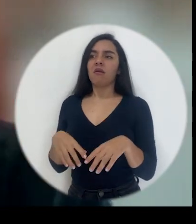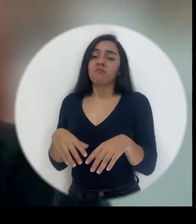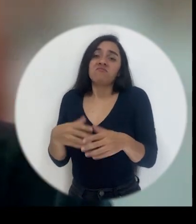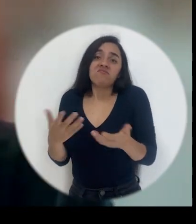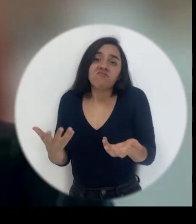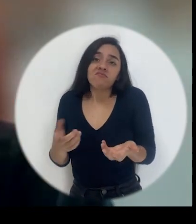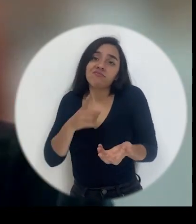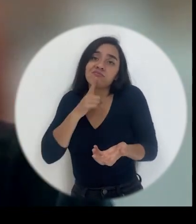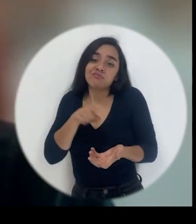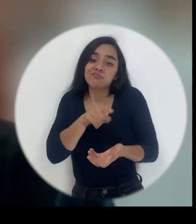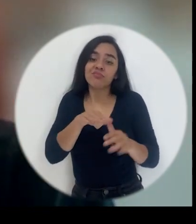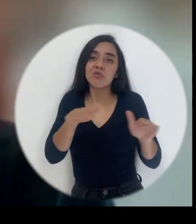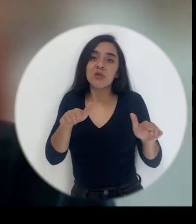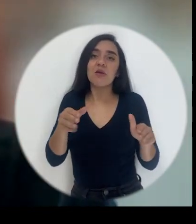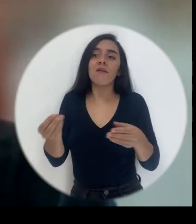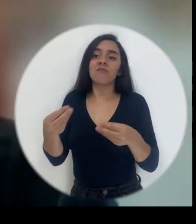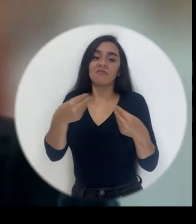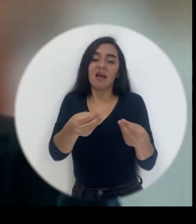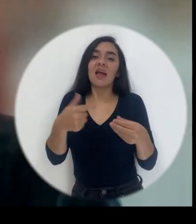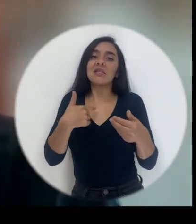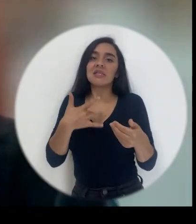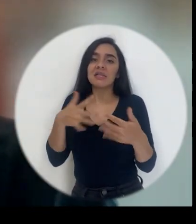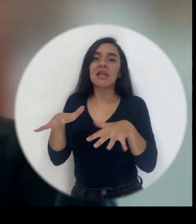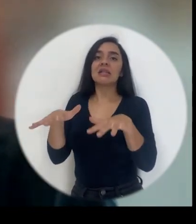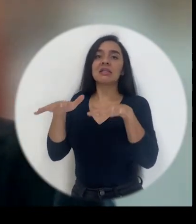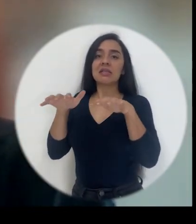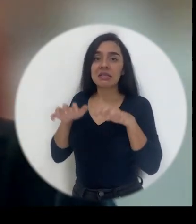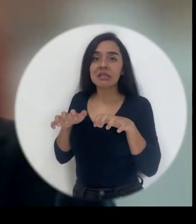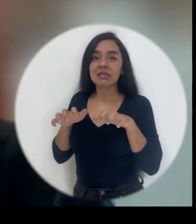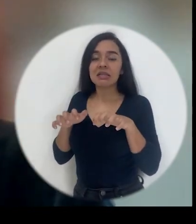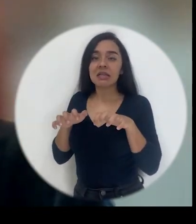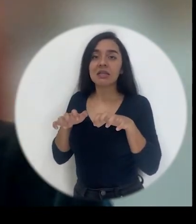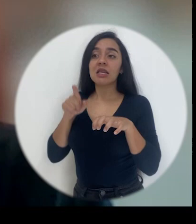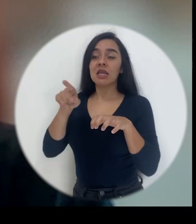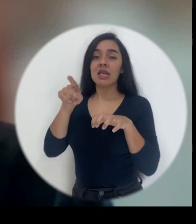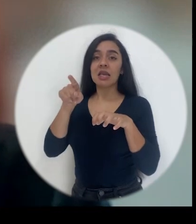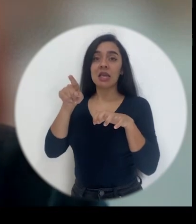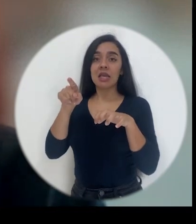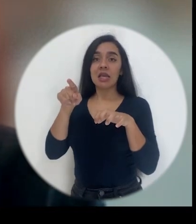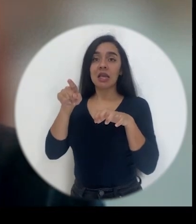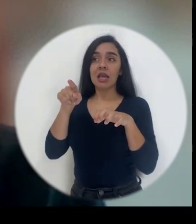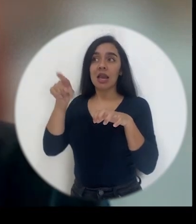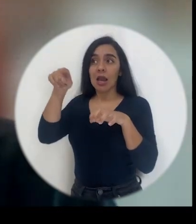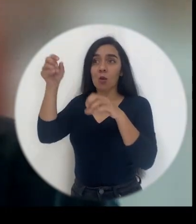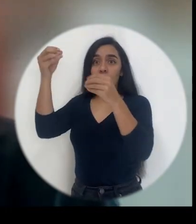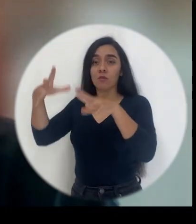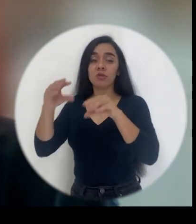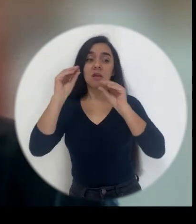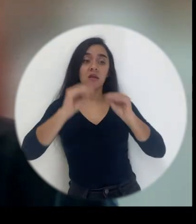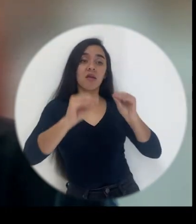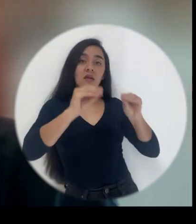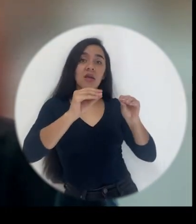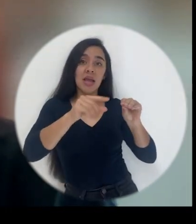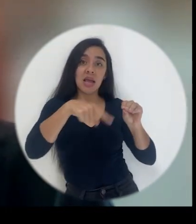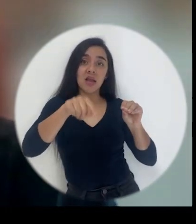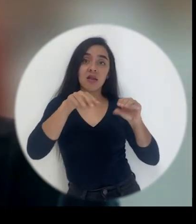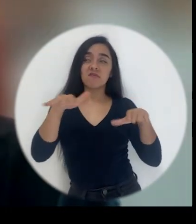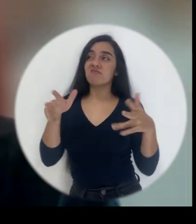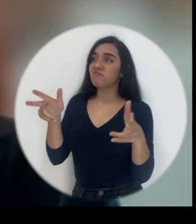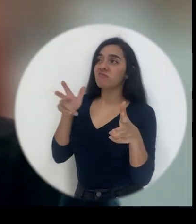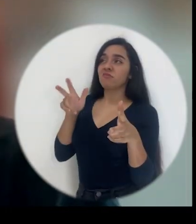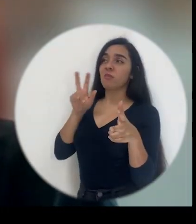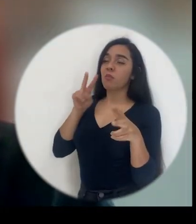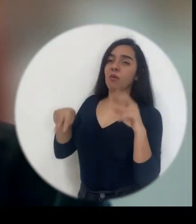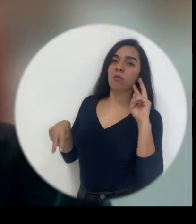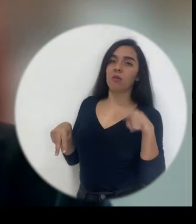realmente el desinterés va a aumentar, el aprendizaje no va ser significativo y aún más